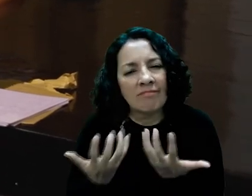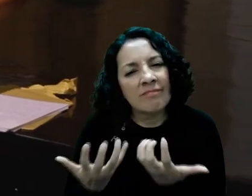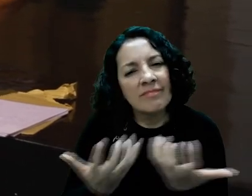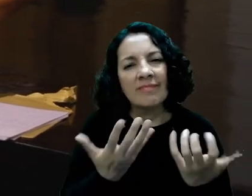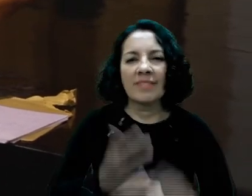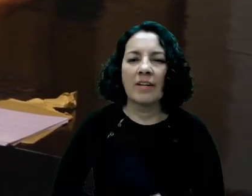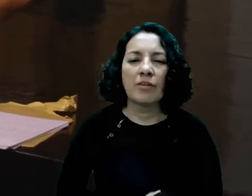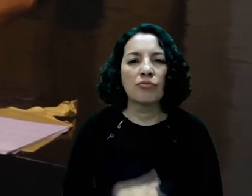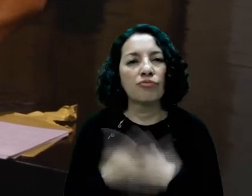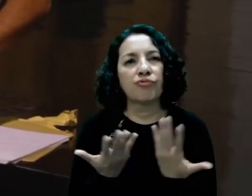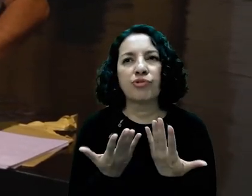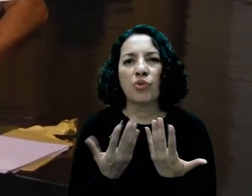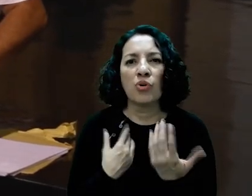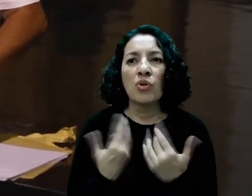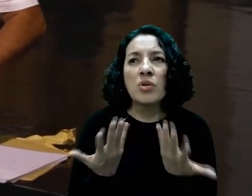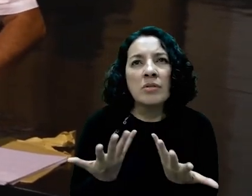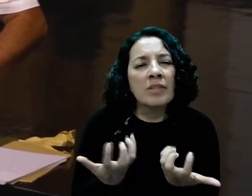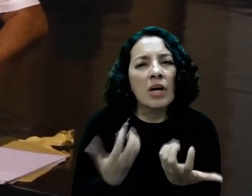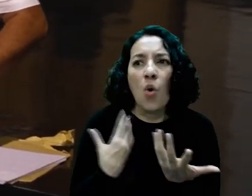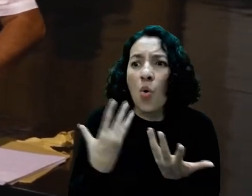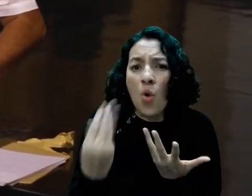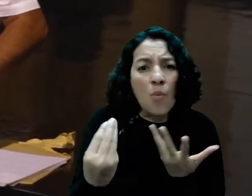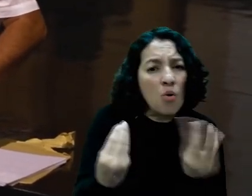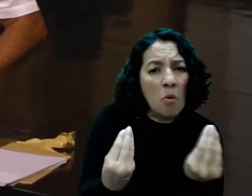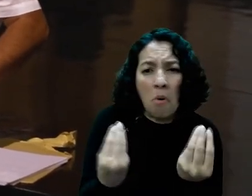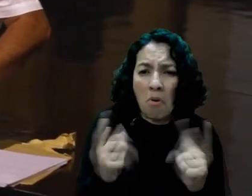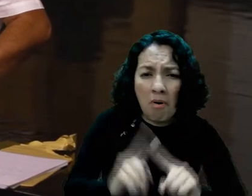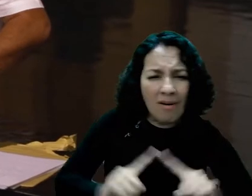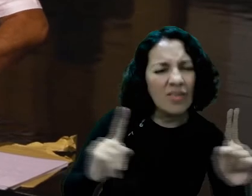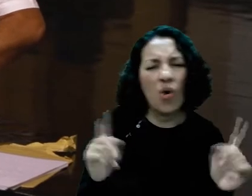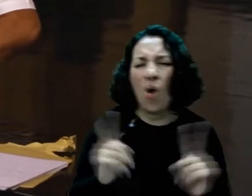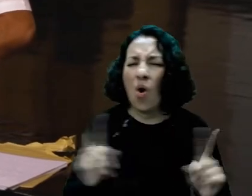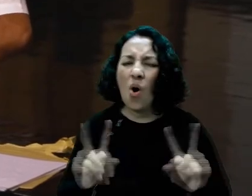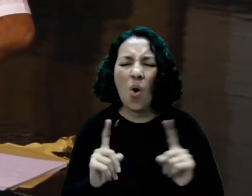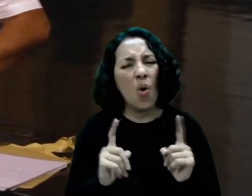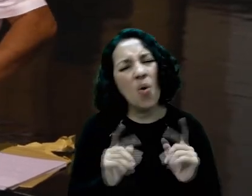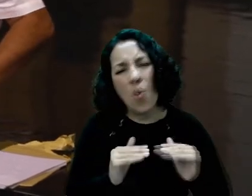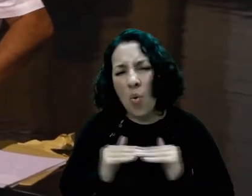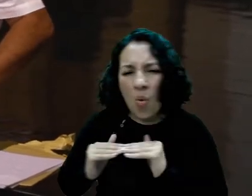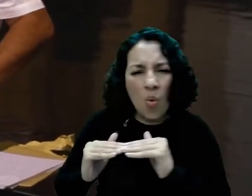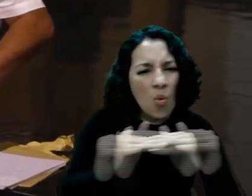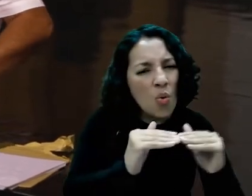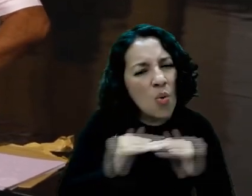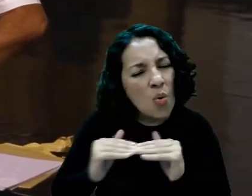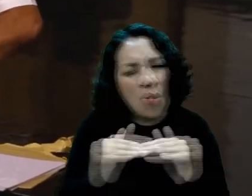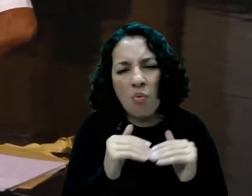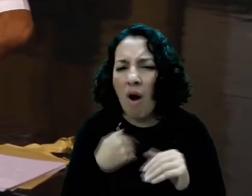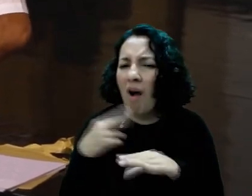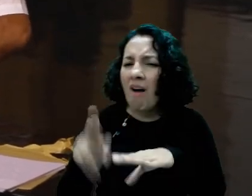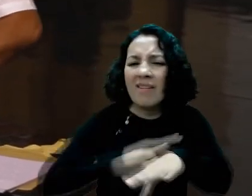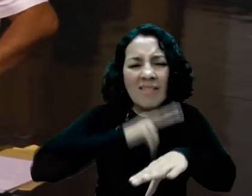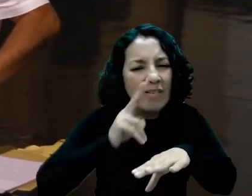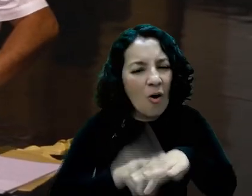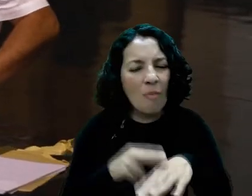queremos y que seamos no señalados como personas diferentes, sino comunes y